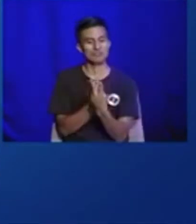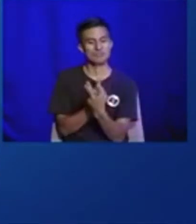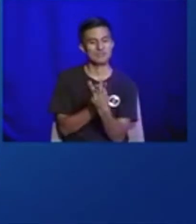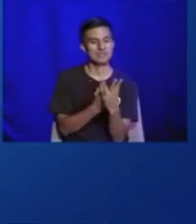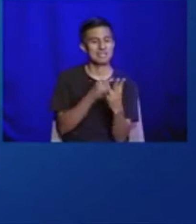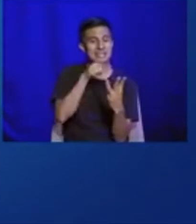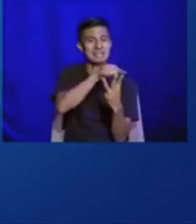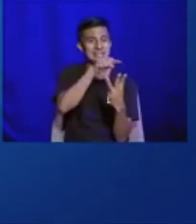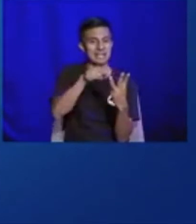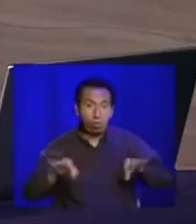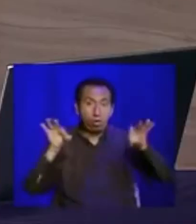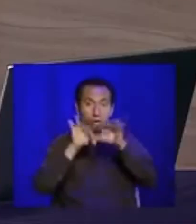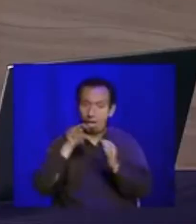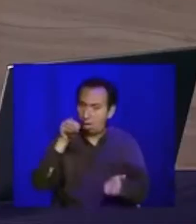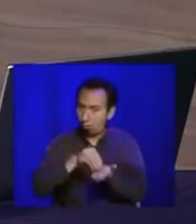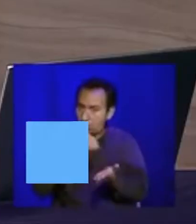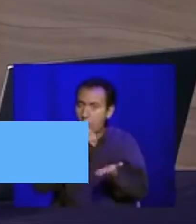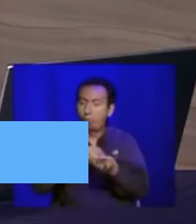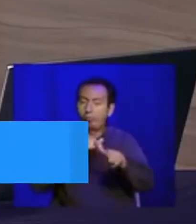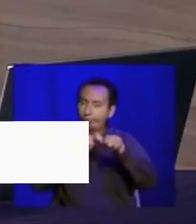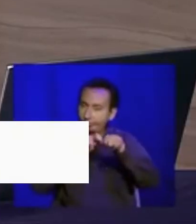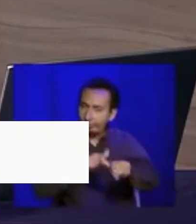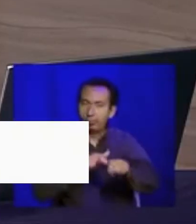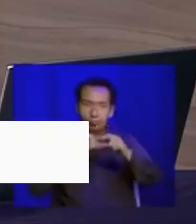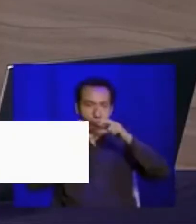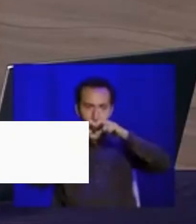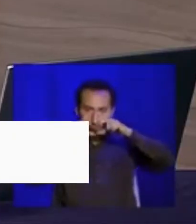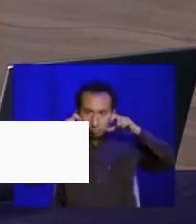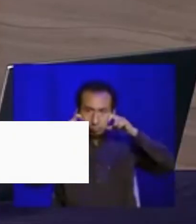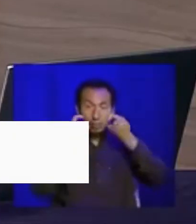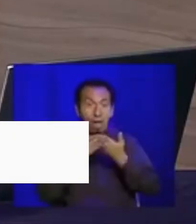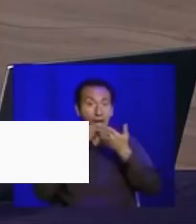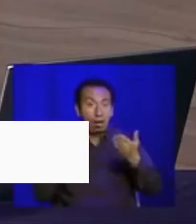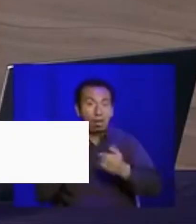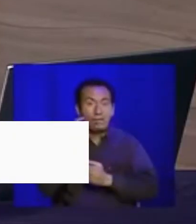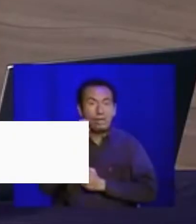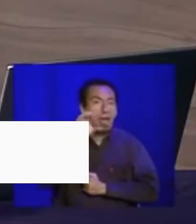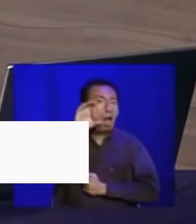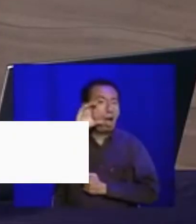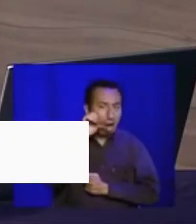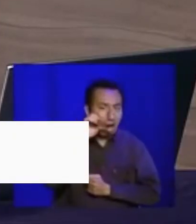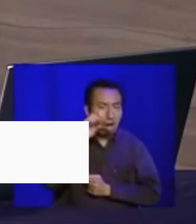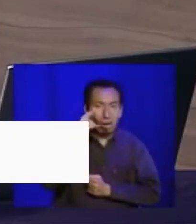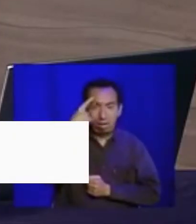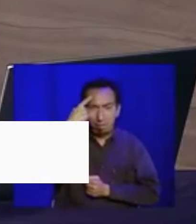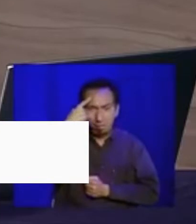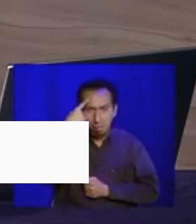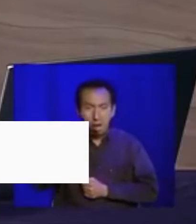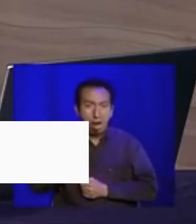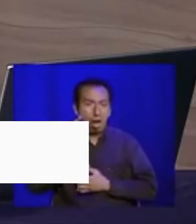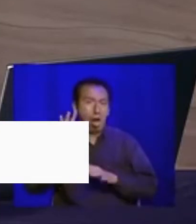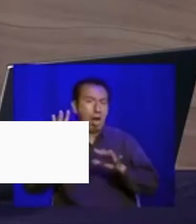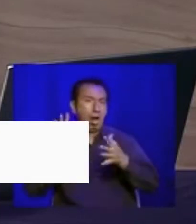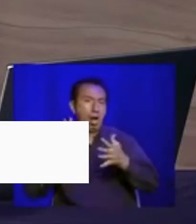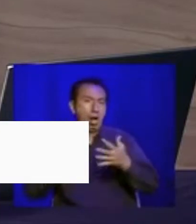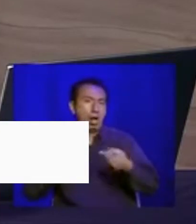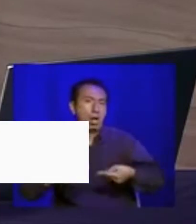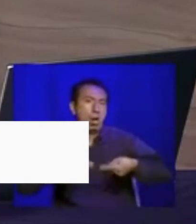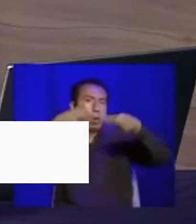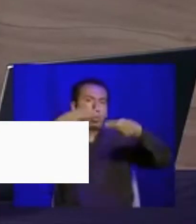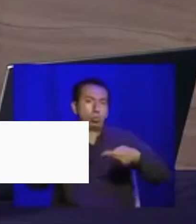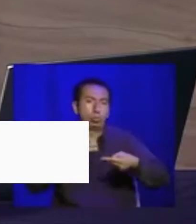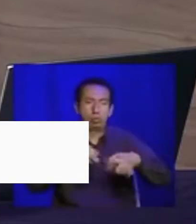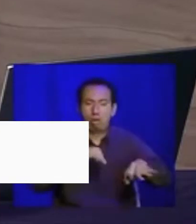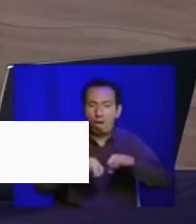reactivación estatal. Recordemos que son actividades que estamos reaperturando